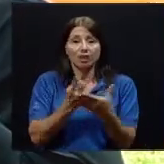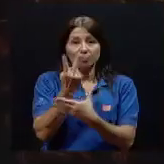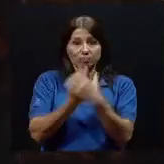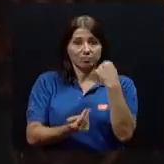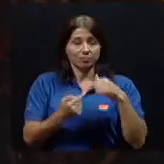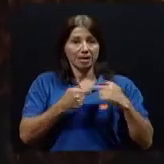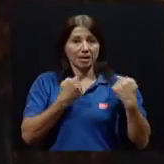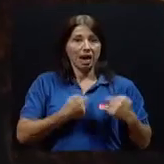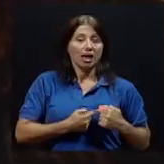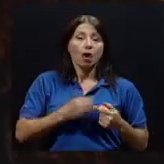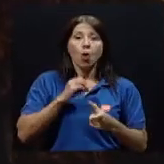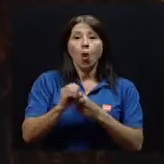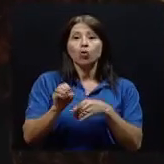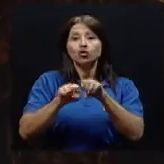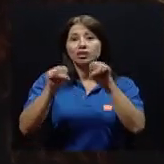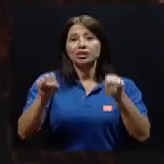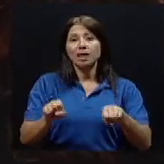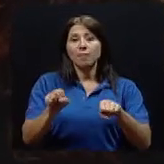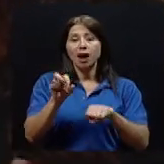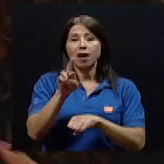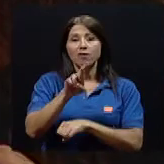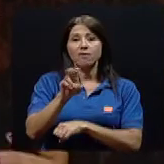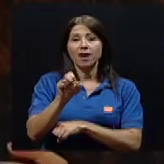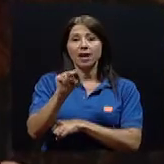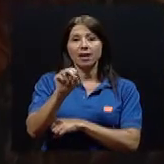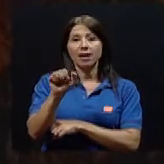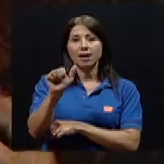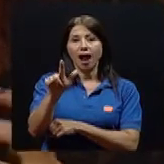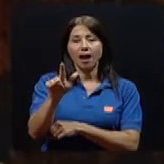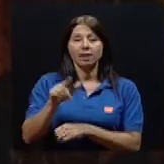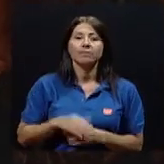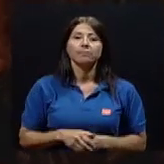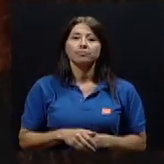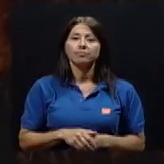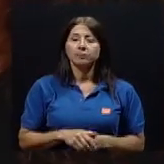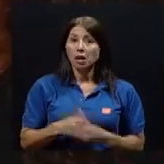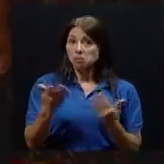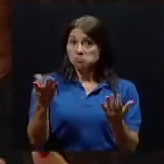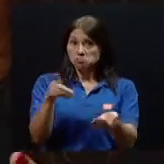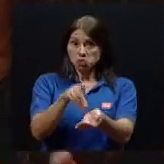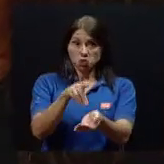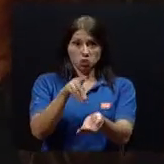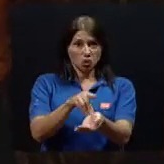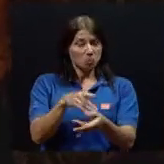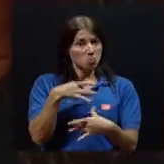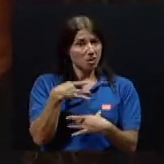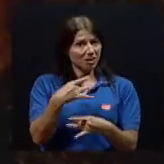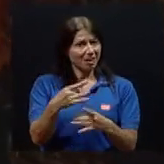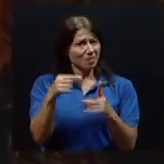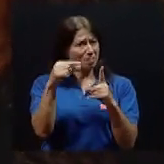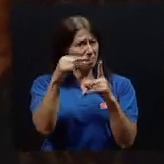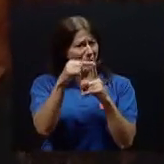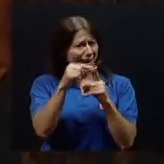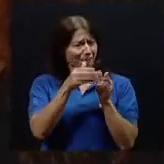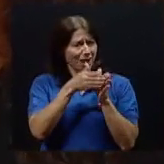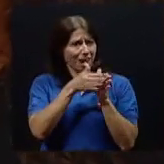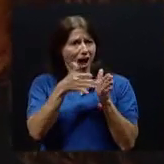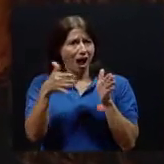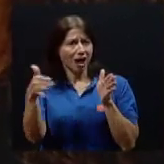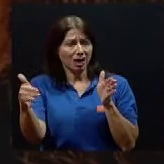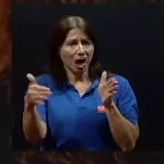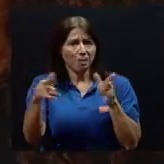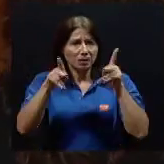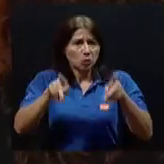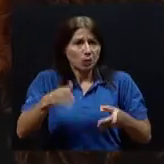Claro, y con eso, doctor, es interesante, bueno, suena un poco larga la palabra, ¿verdad?, y asustar a las personas. Son muchas